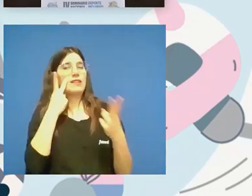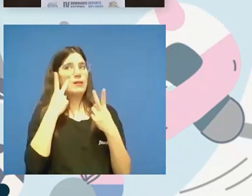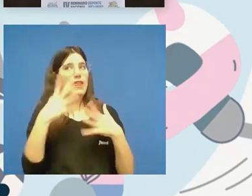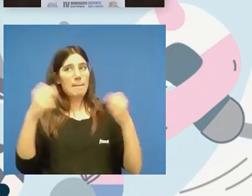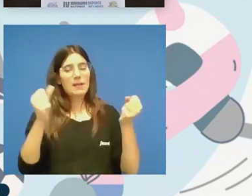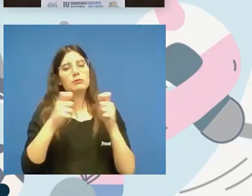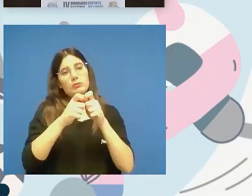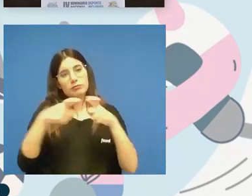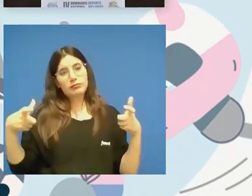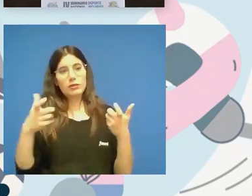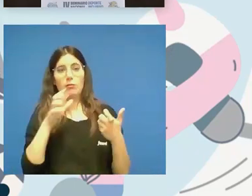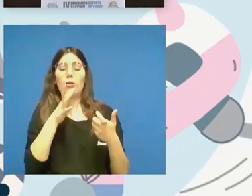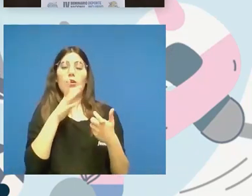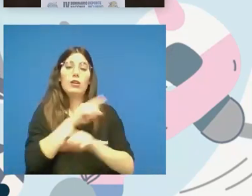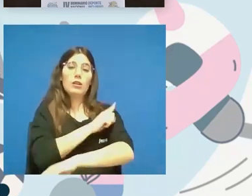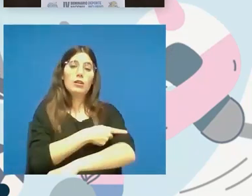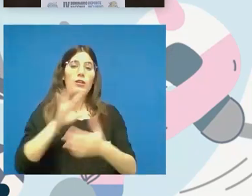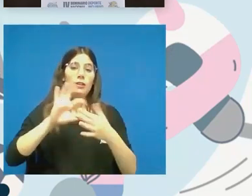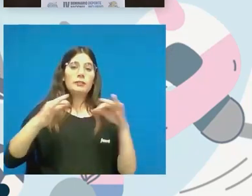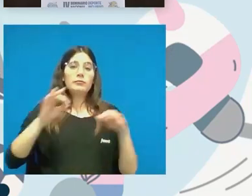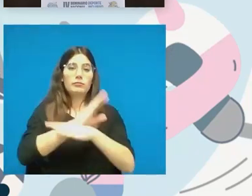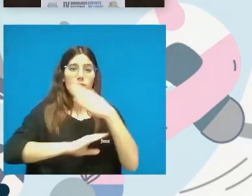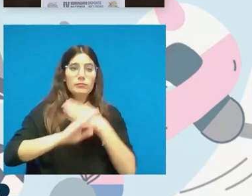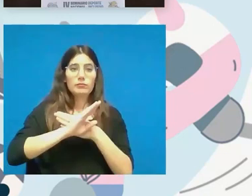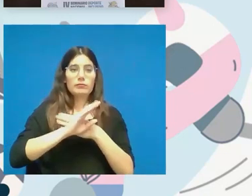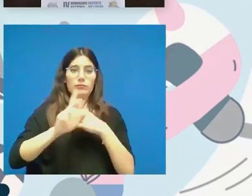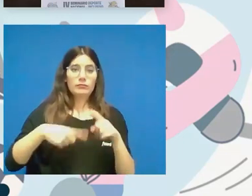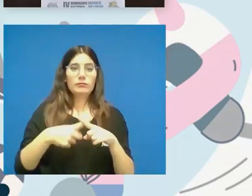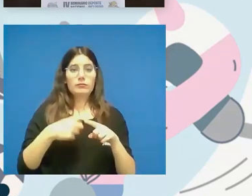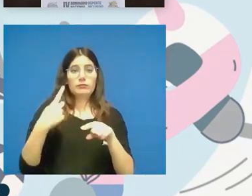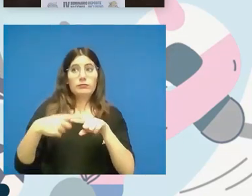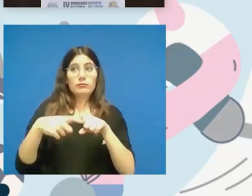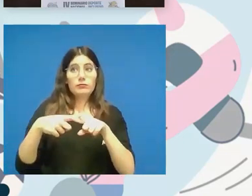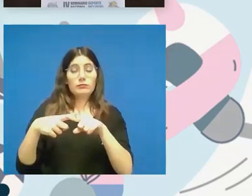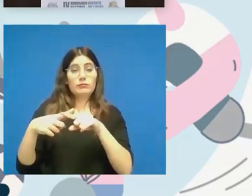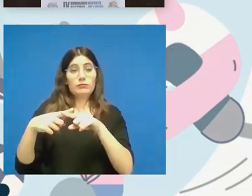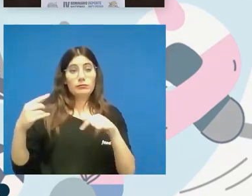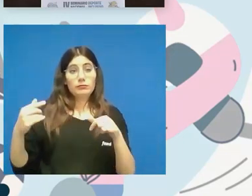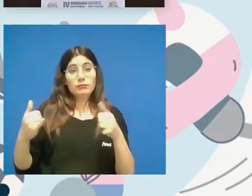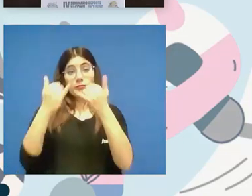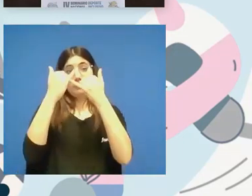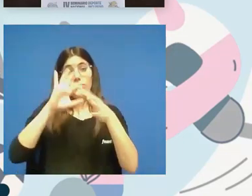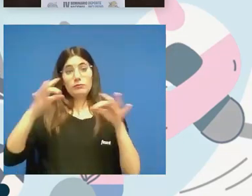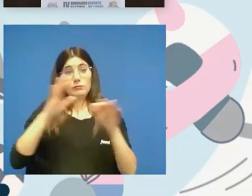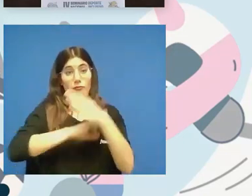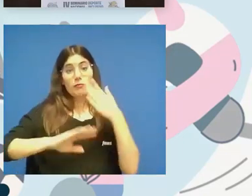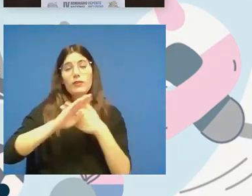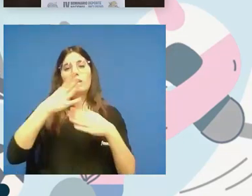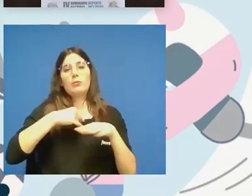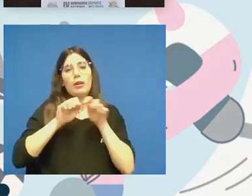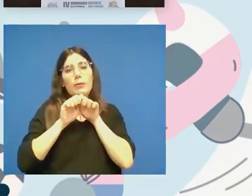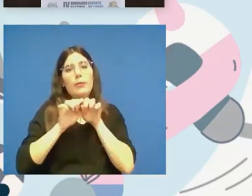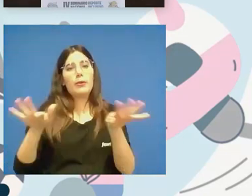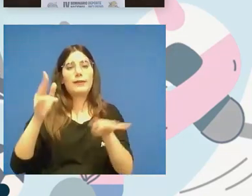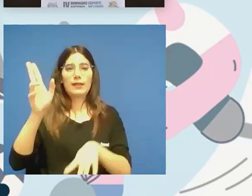el deporte paralímpico y el deporte y los acontecimientos paralímpicos pues bueno puedan ir también